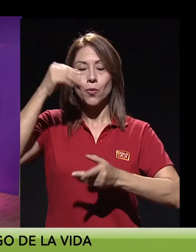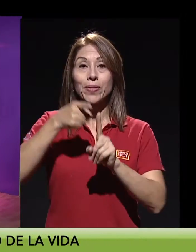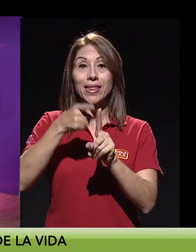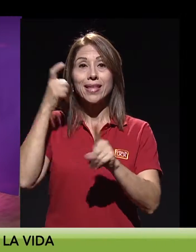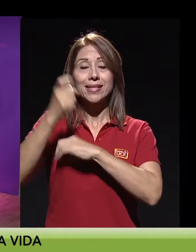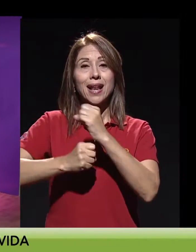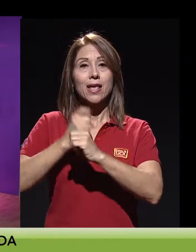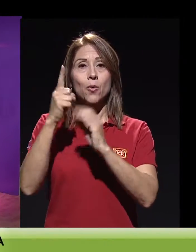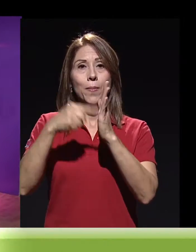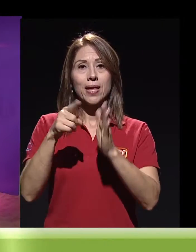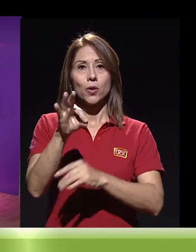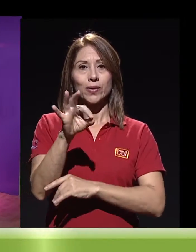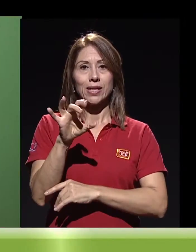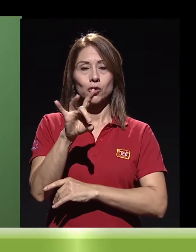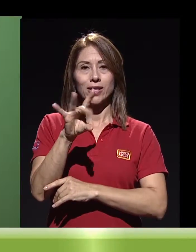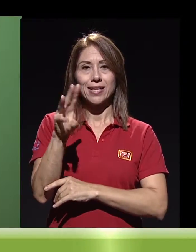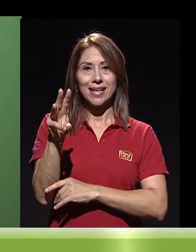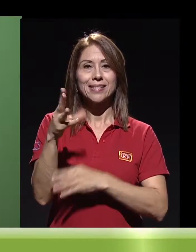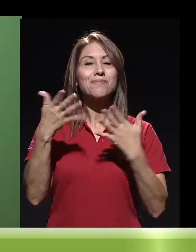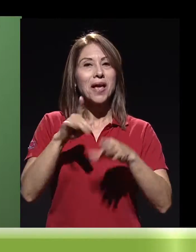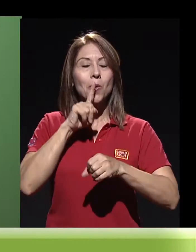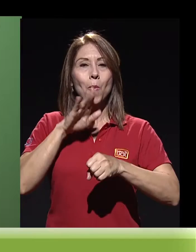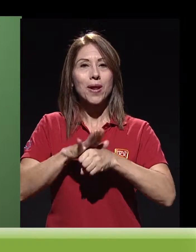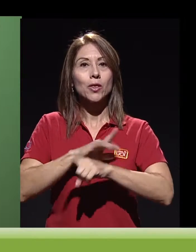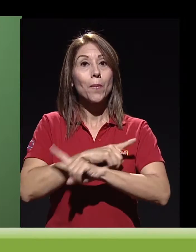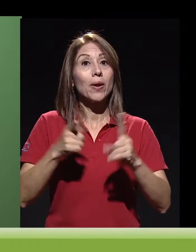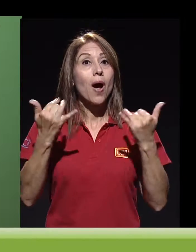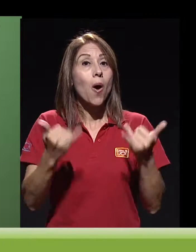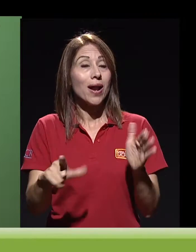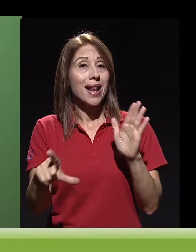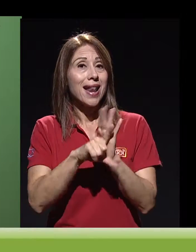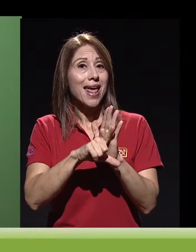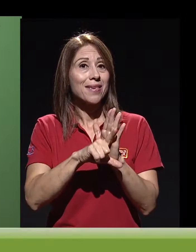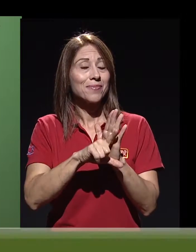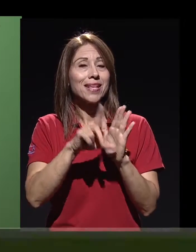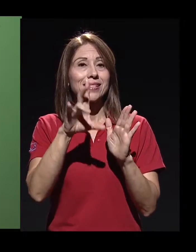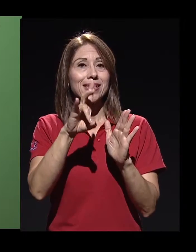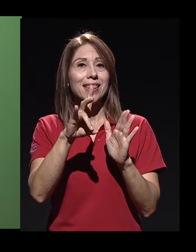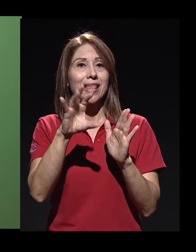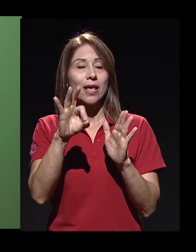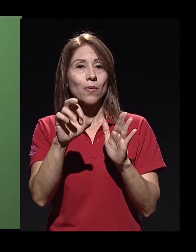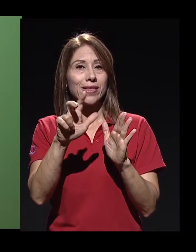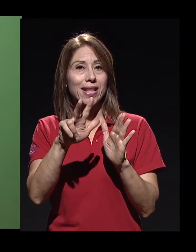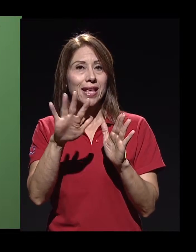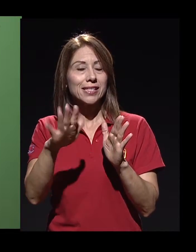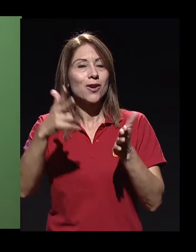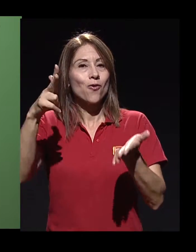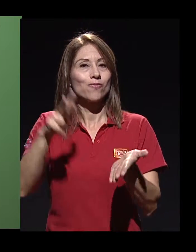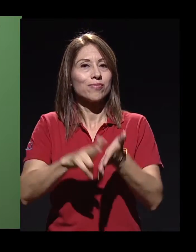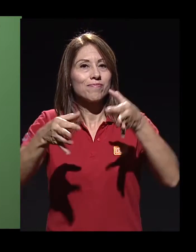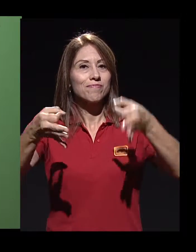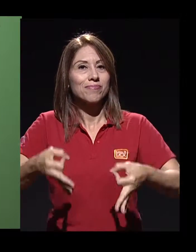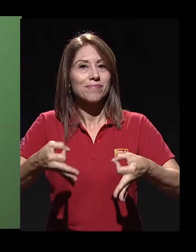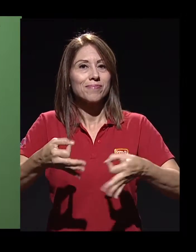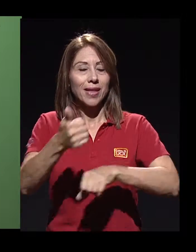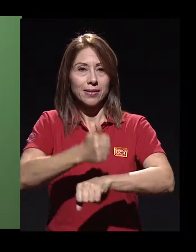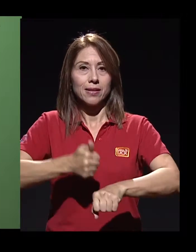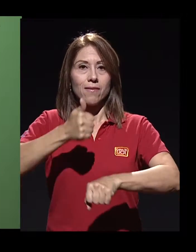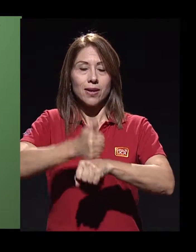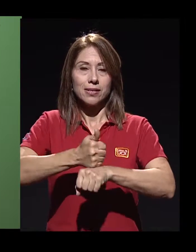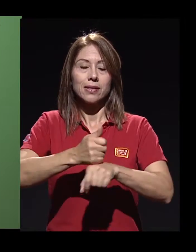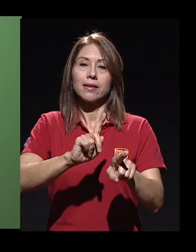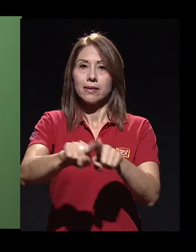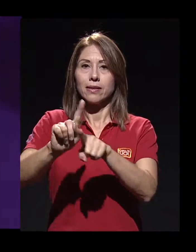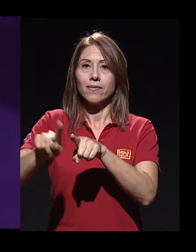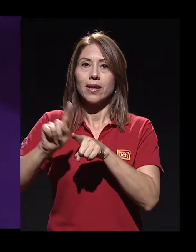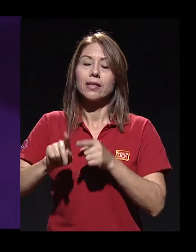que desde 1986 lo está cumpliendo, pero que lo ratifica la ley 7935, cuando establece que las